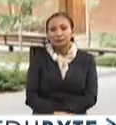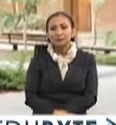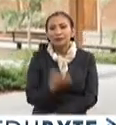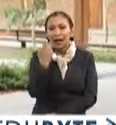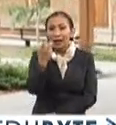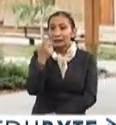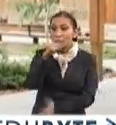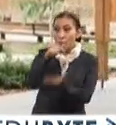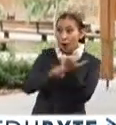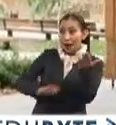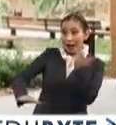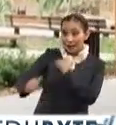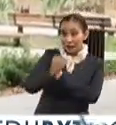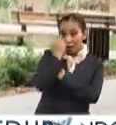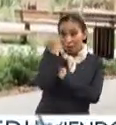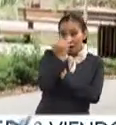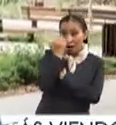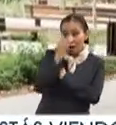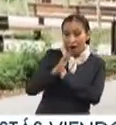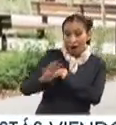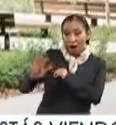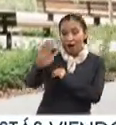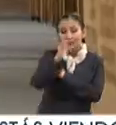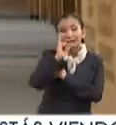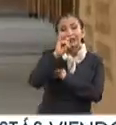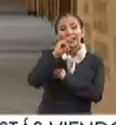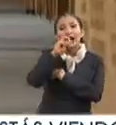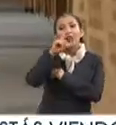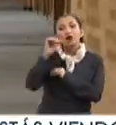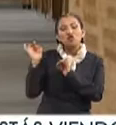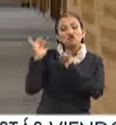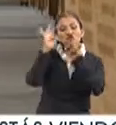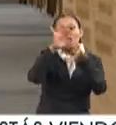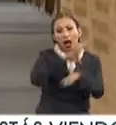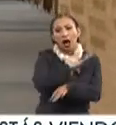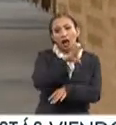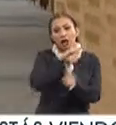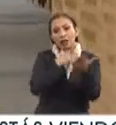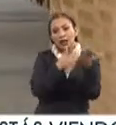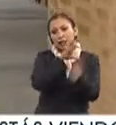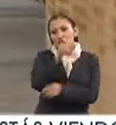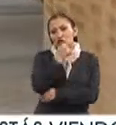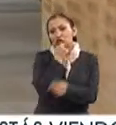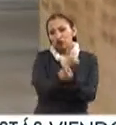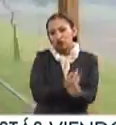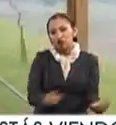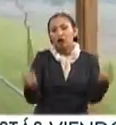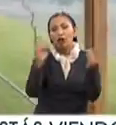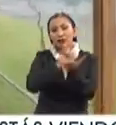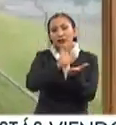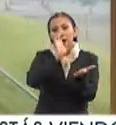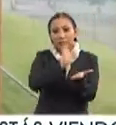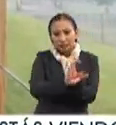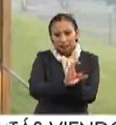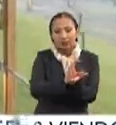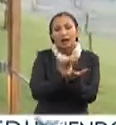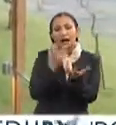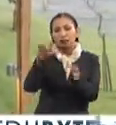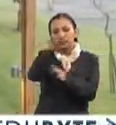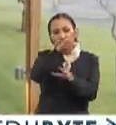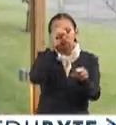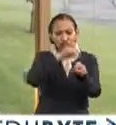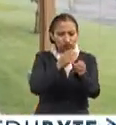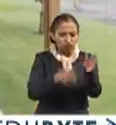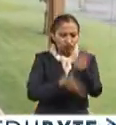Este espacio que le platico es un internado que acoge a más de 500 niños con discapacidades. El complejo